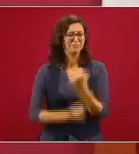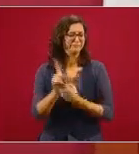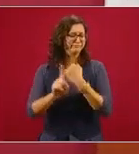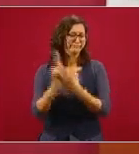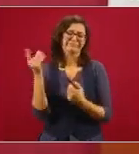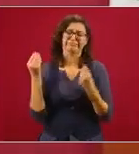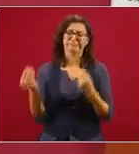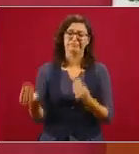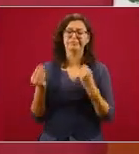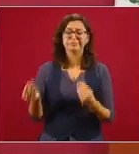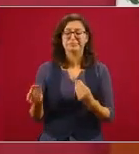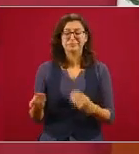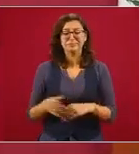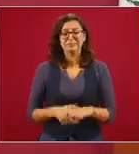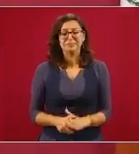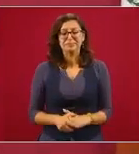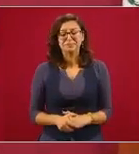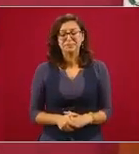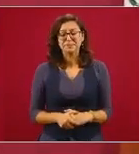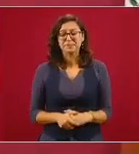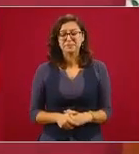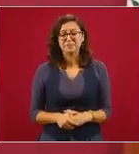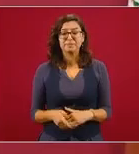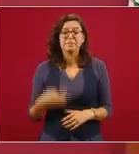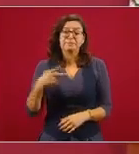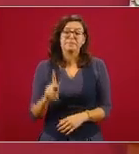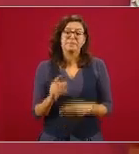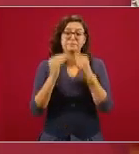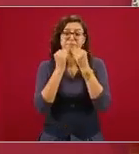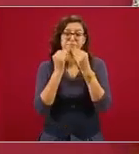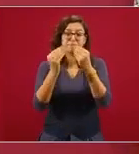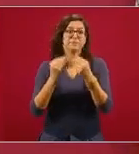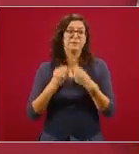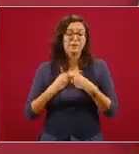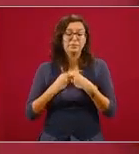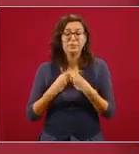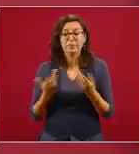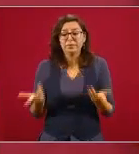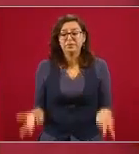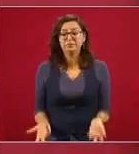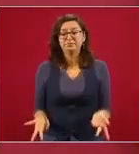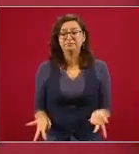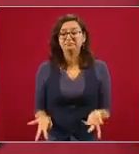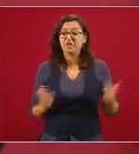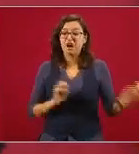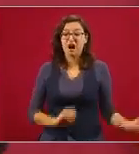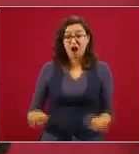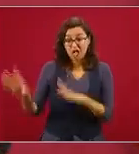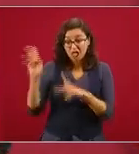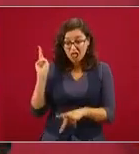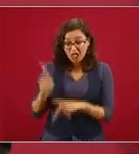Pero ni modo de dejarla